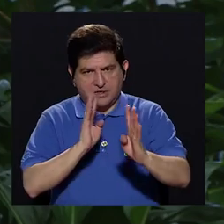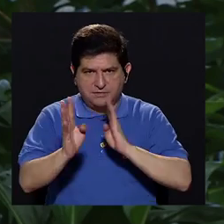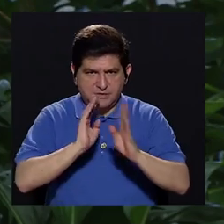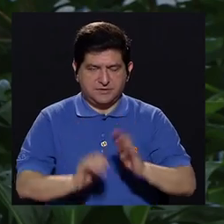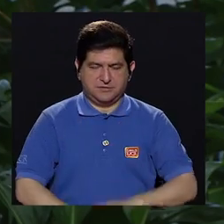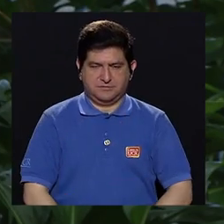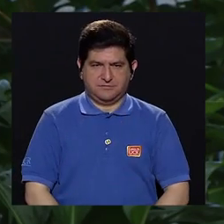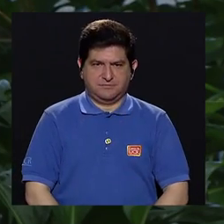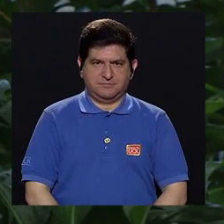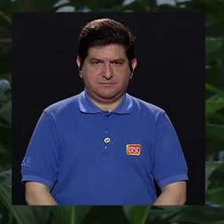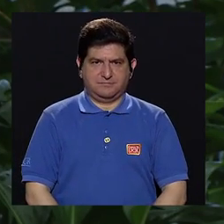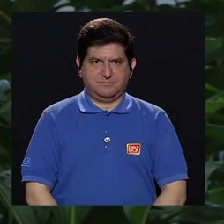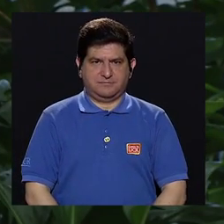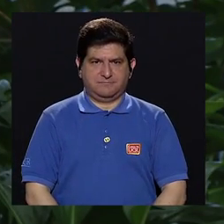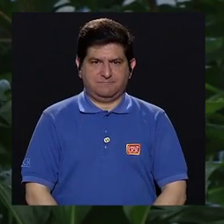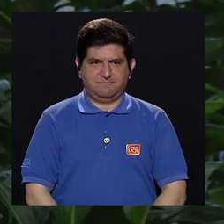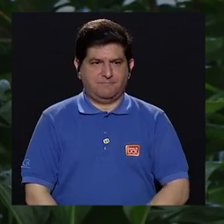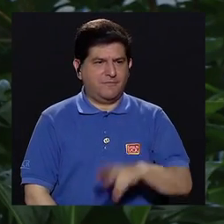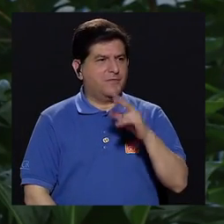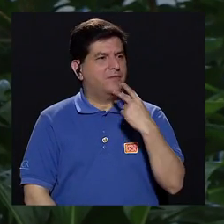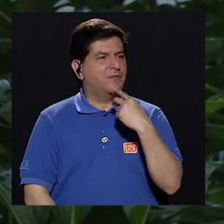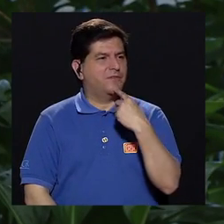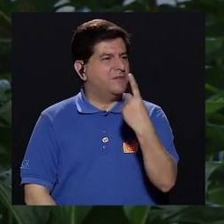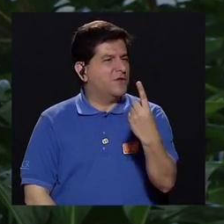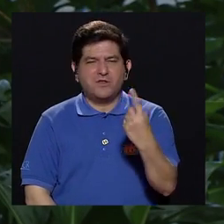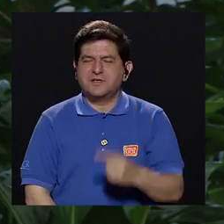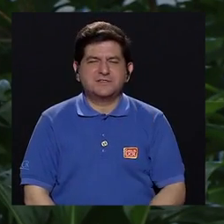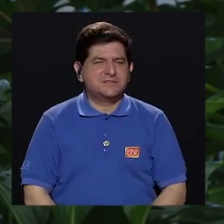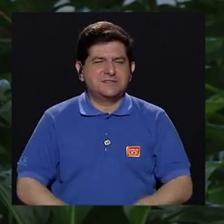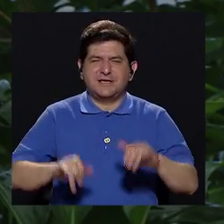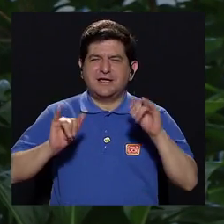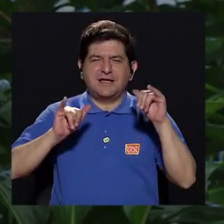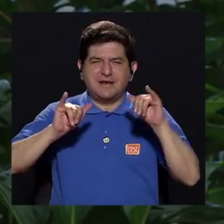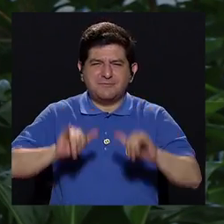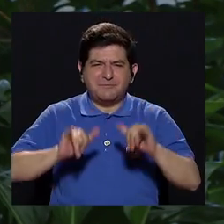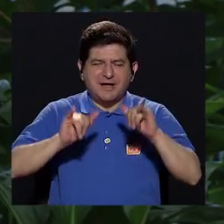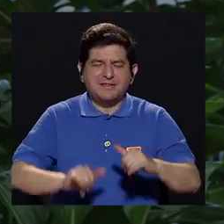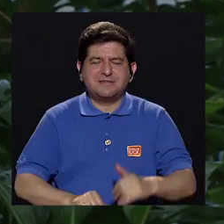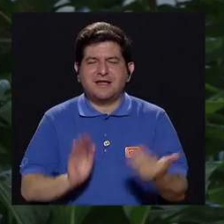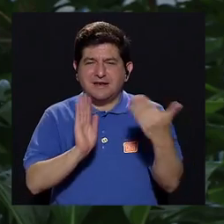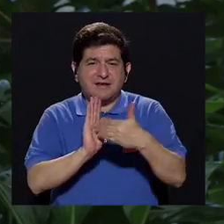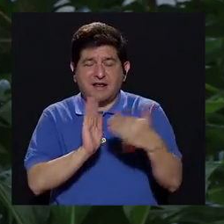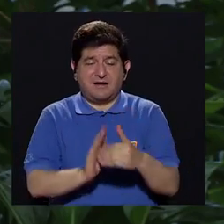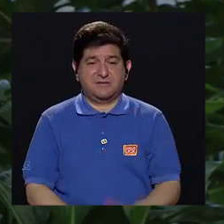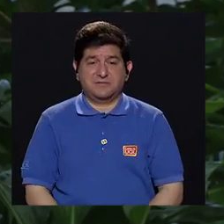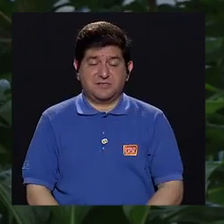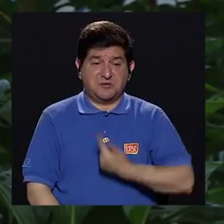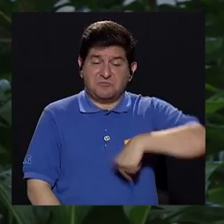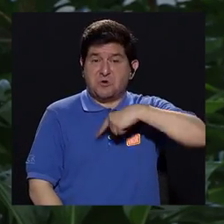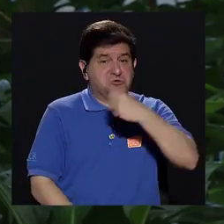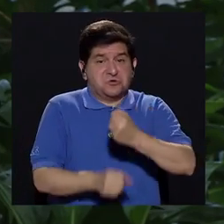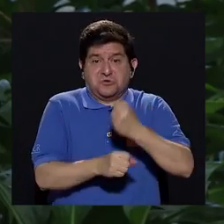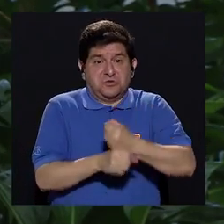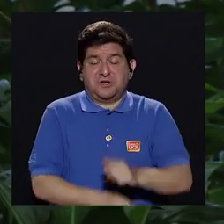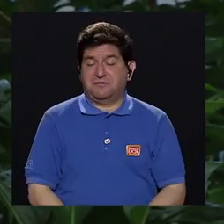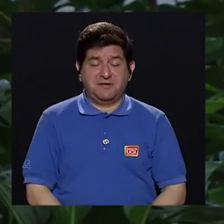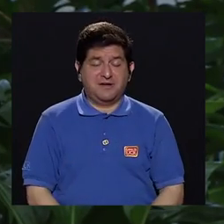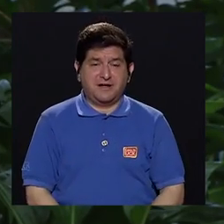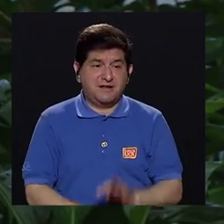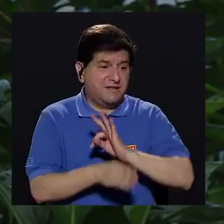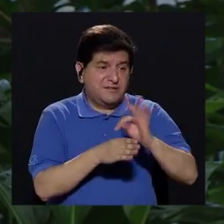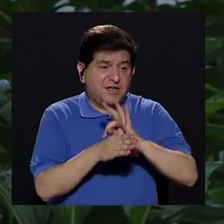hablar. Entonces, no se habla de que el daño es permanente porque si no, no tendríamos trabajo. ¿Y para qué voy a intervenir